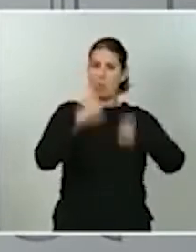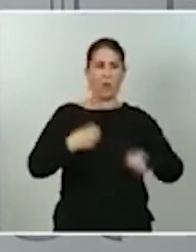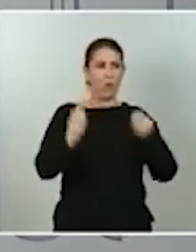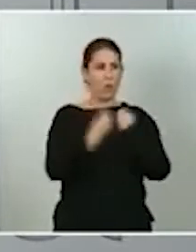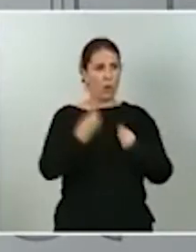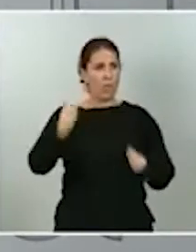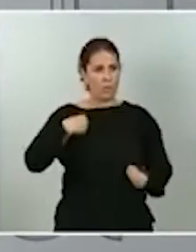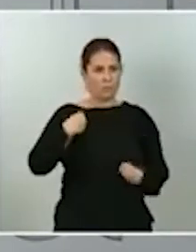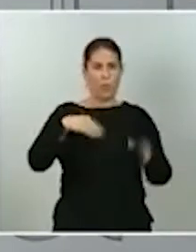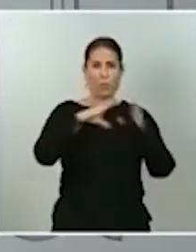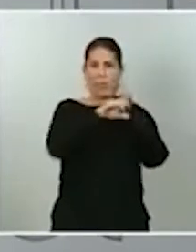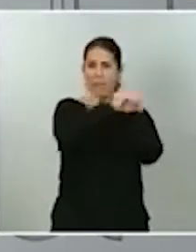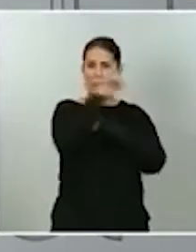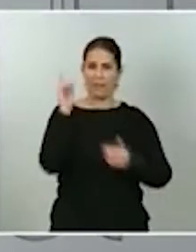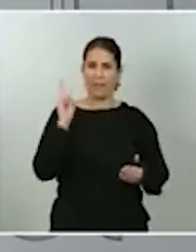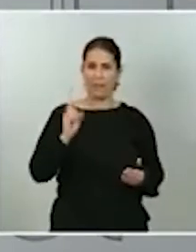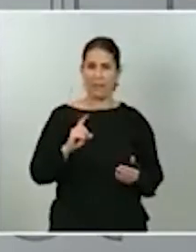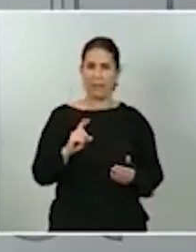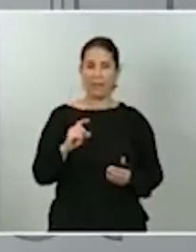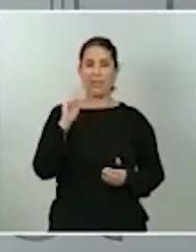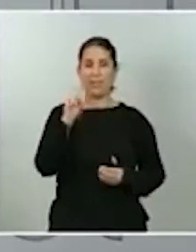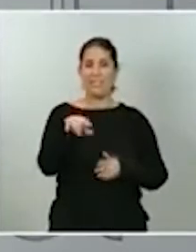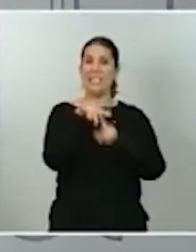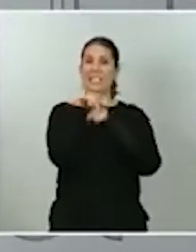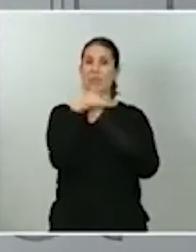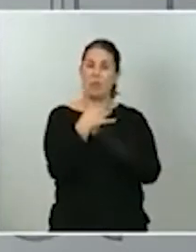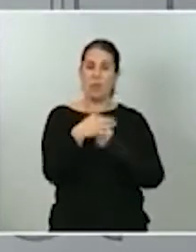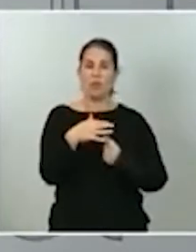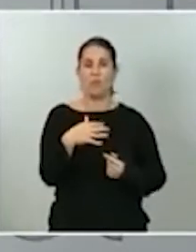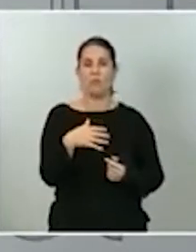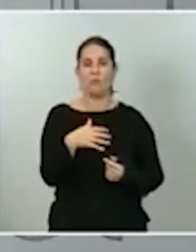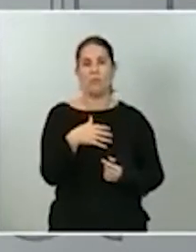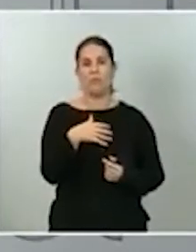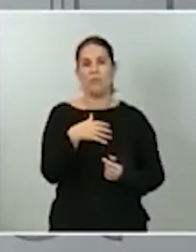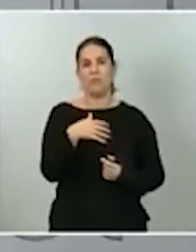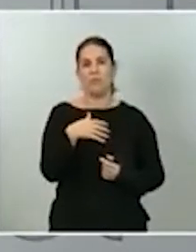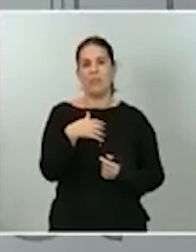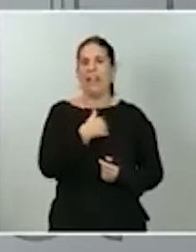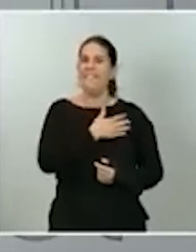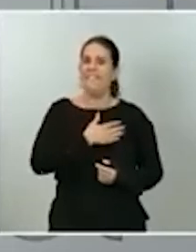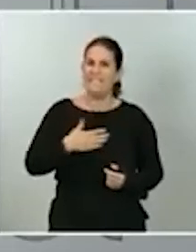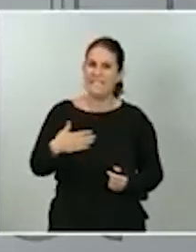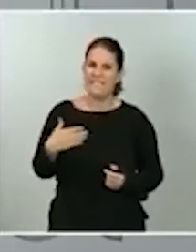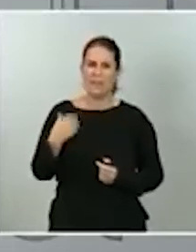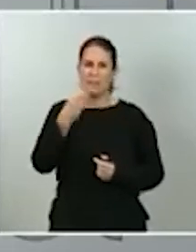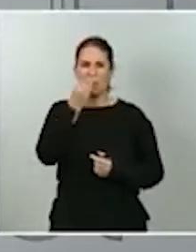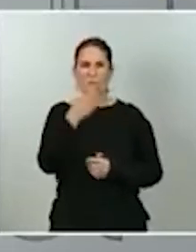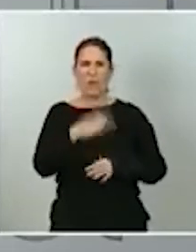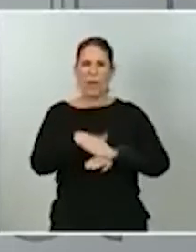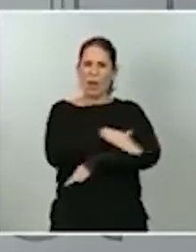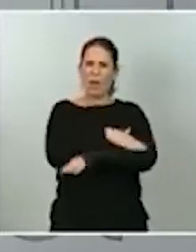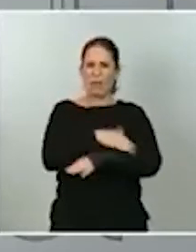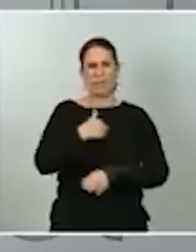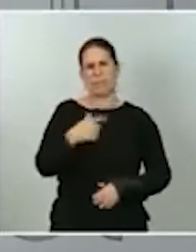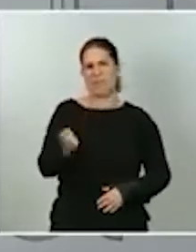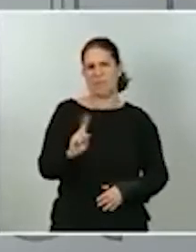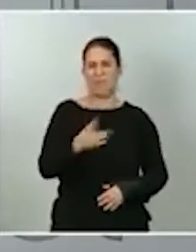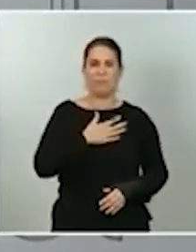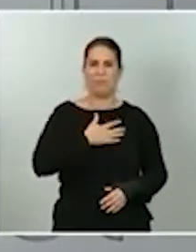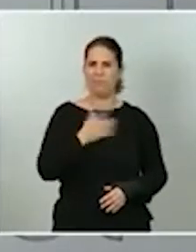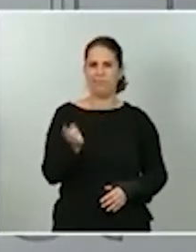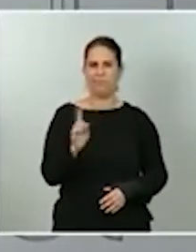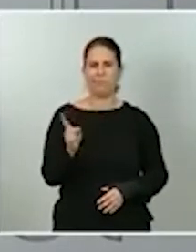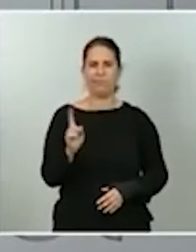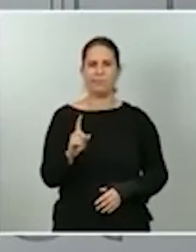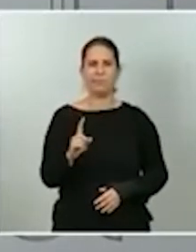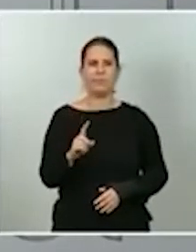Madrid. Una situación que no es deseable, desde luego, para este Gobierno y que habla por sí sola de